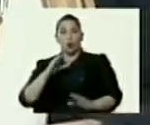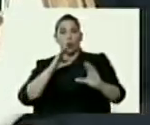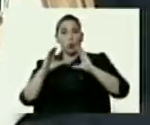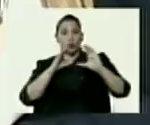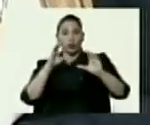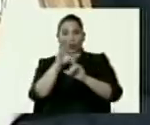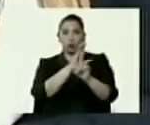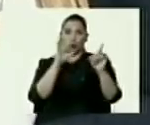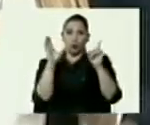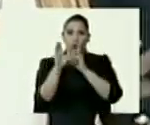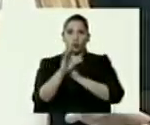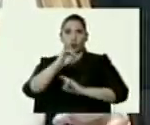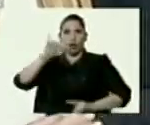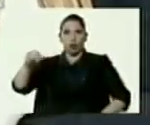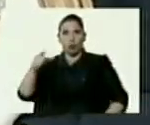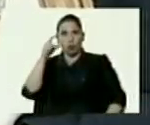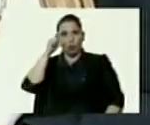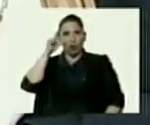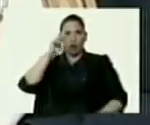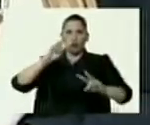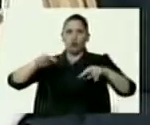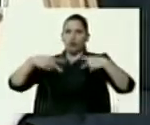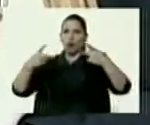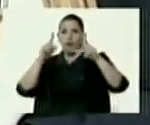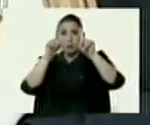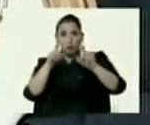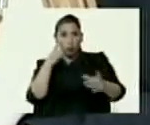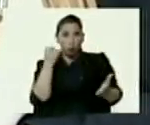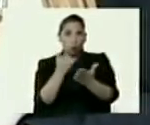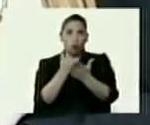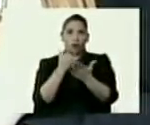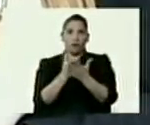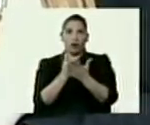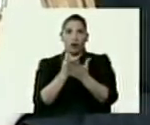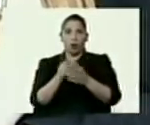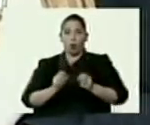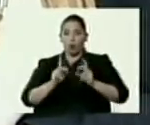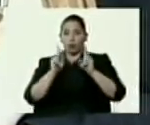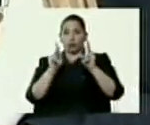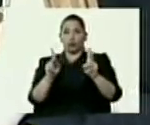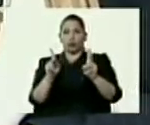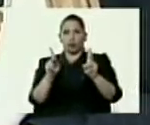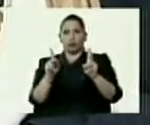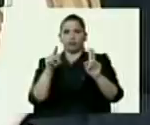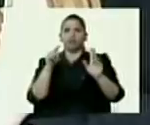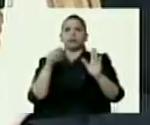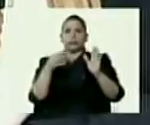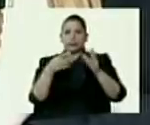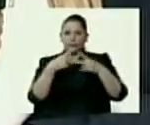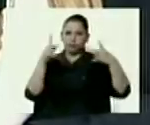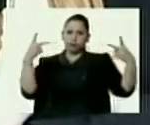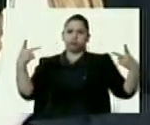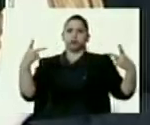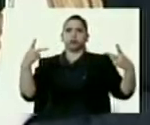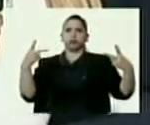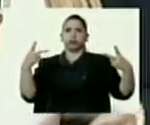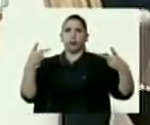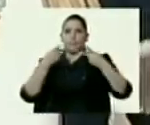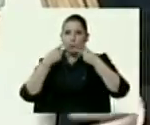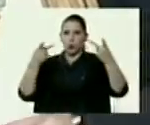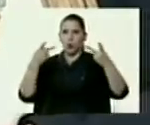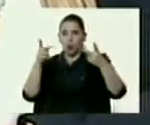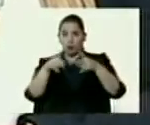y Cultura, Jorge Rodríguez, nuevas pruebas, nuevas evidencias. En esta oportunidad, artículos y fotografías publicados en la Revista